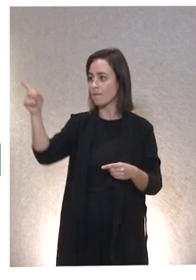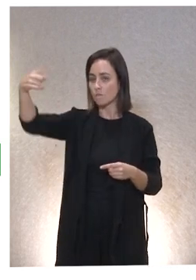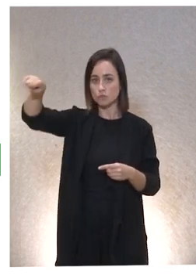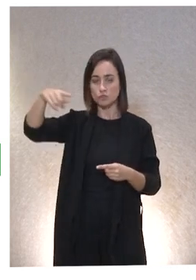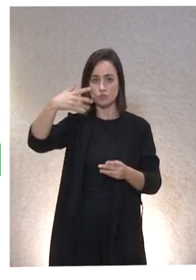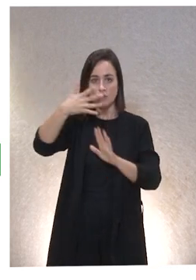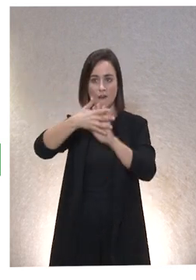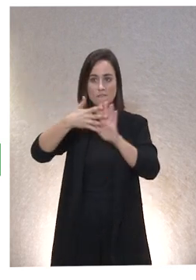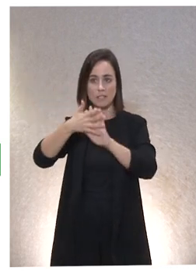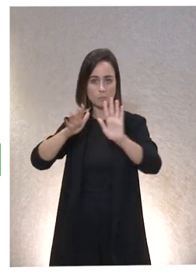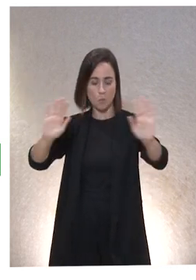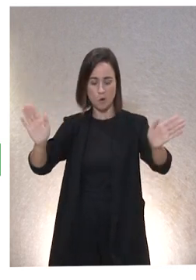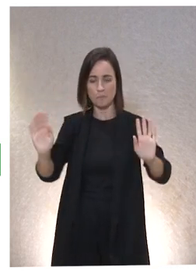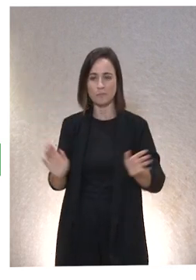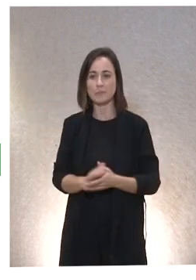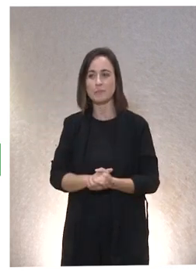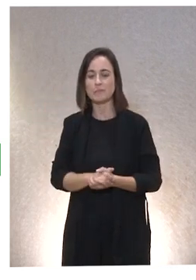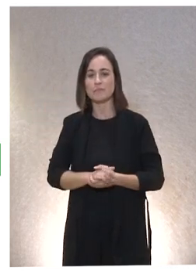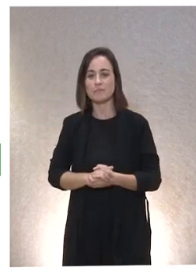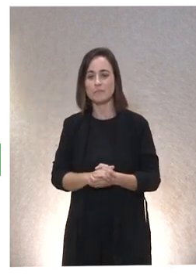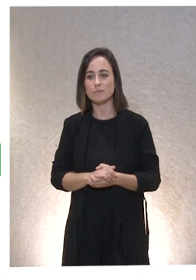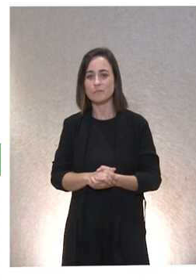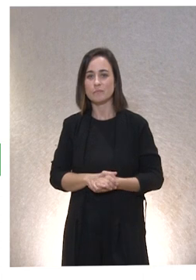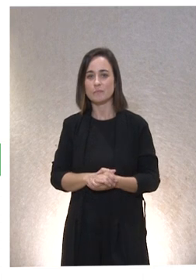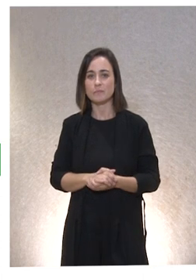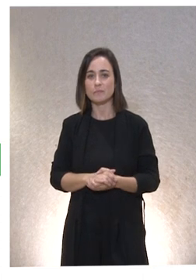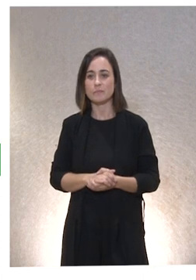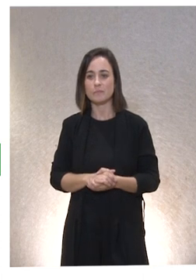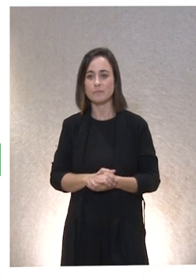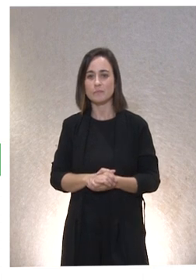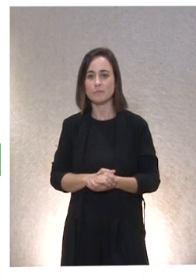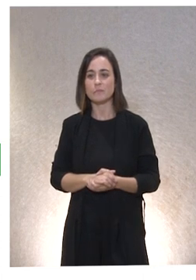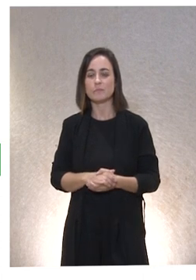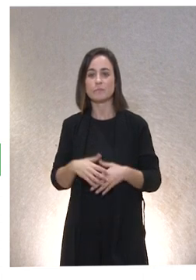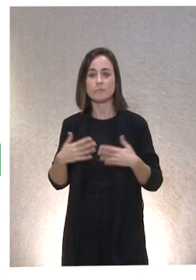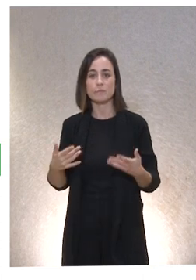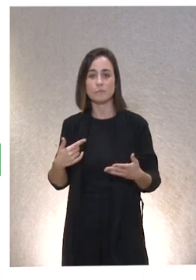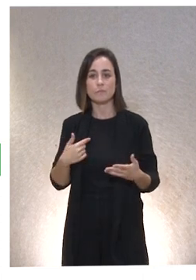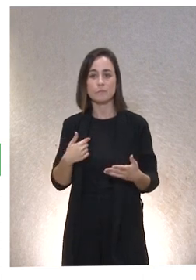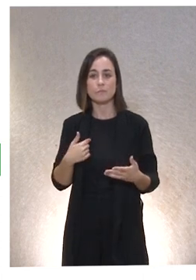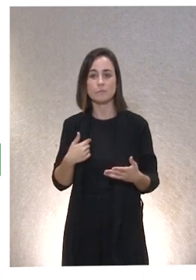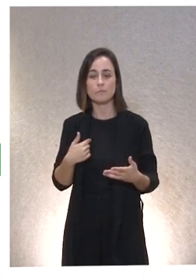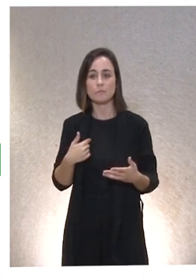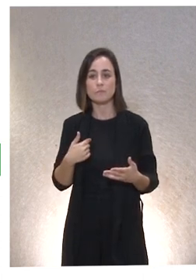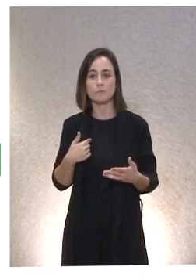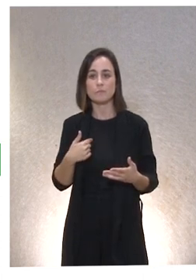recibiera de paso. Bueno, que conste que estoy recibiendo, o sea,